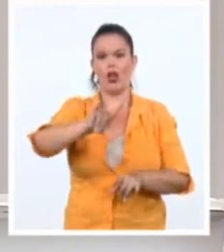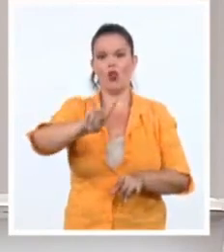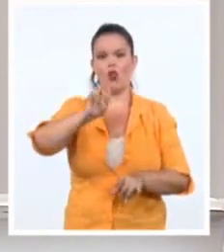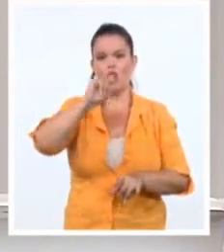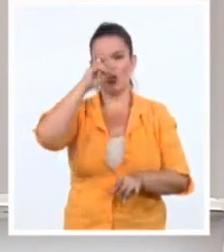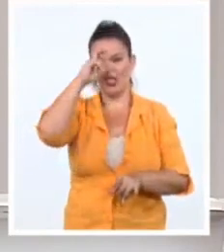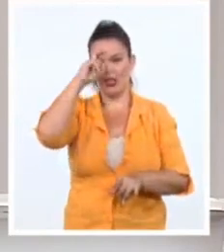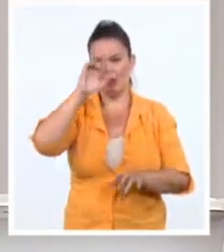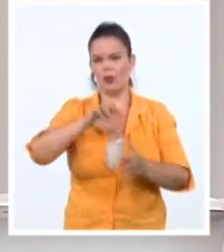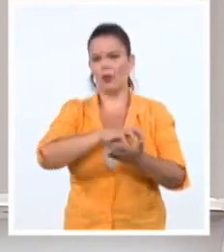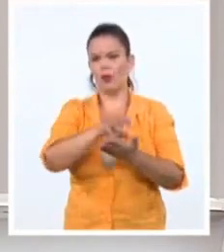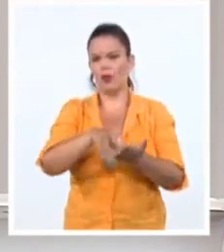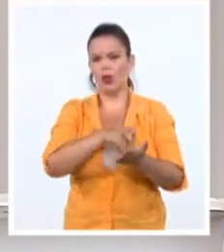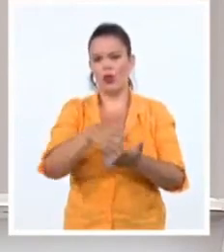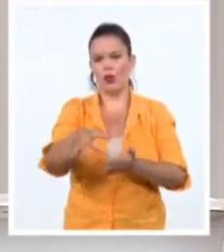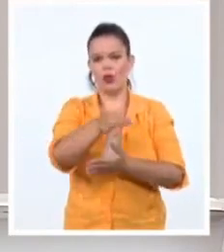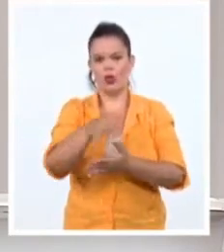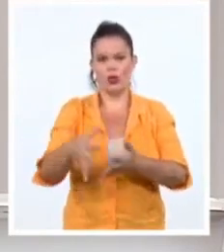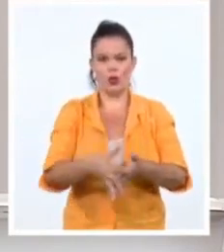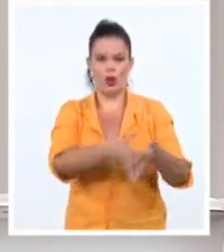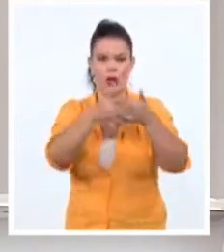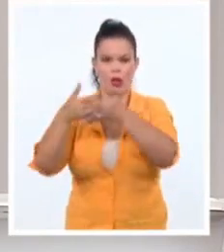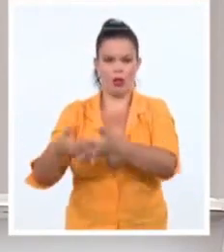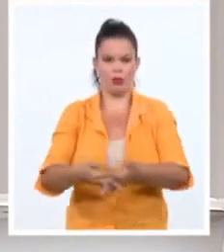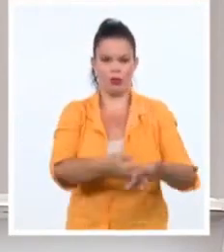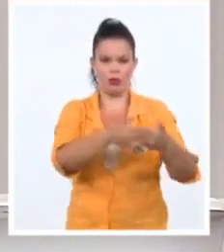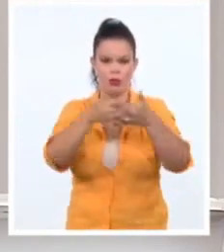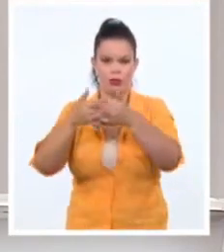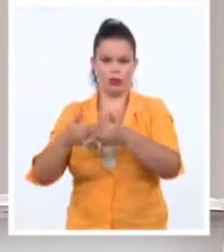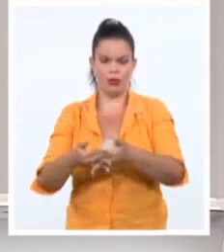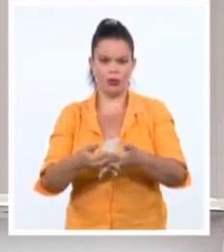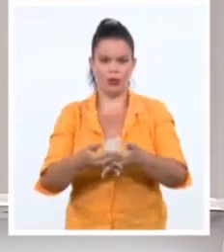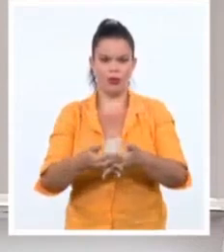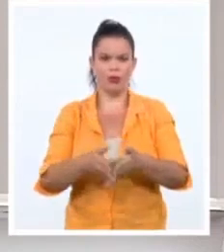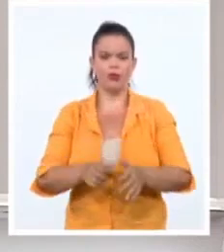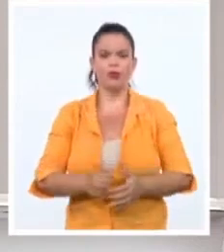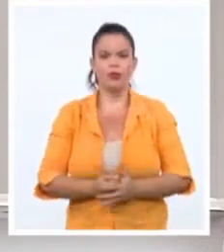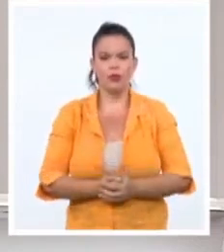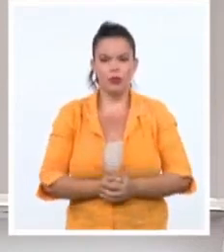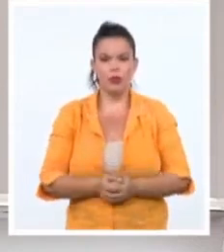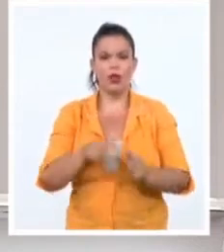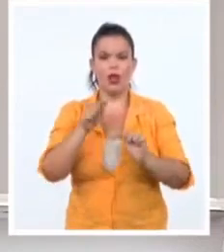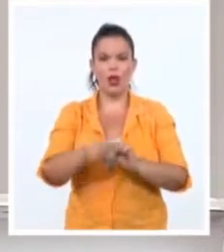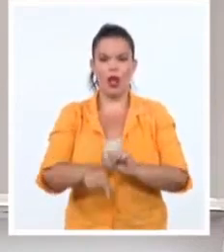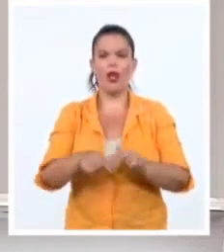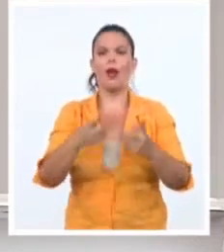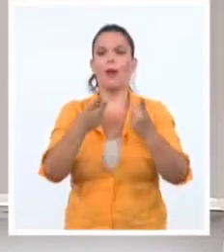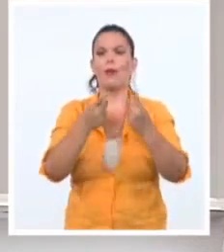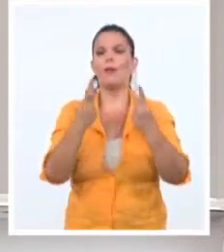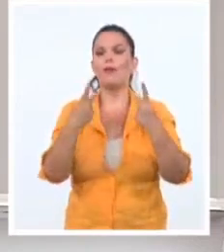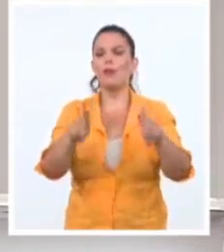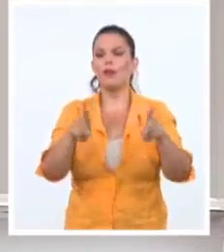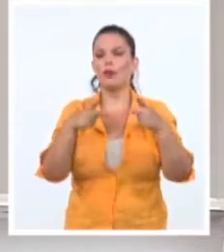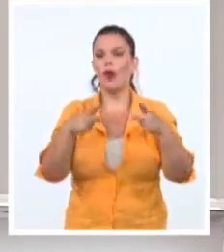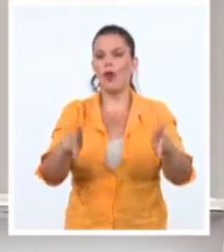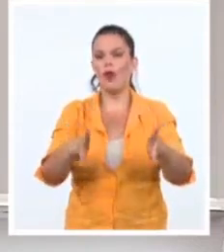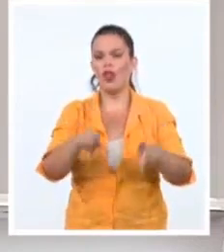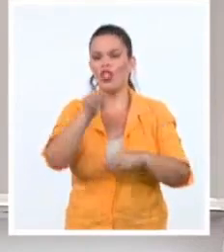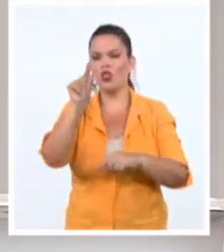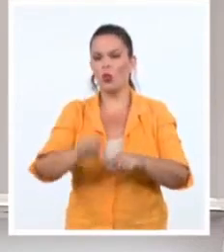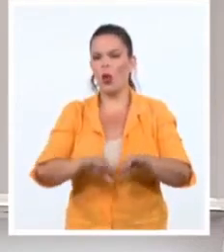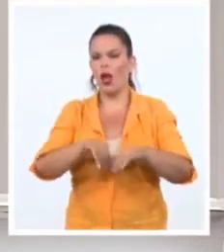recibieron lecciones impartidas por Richard Jones, expertos en protestas públicas